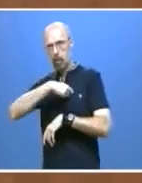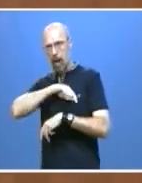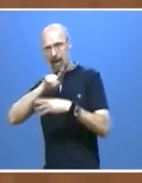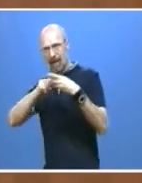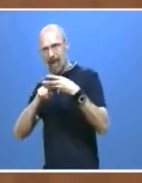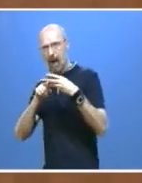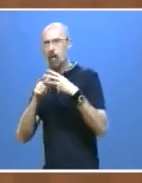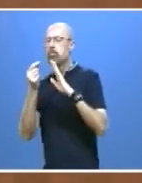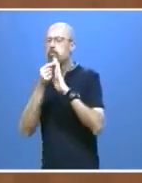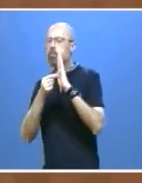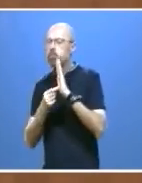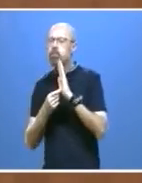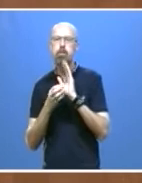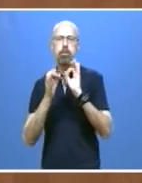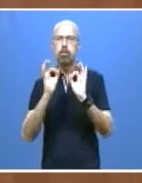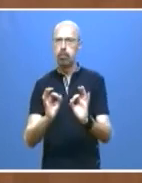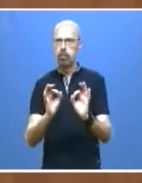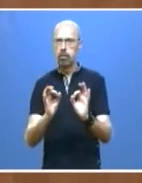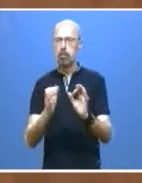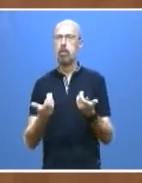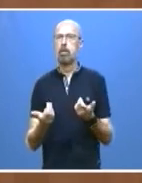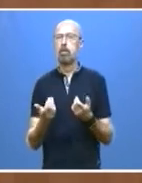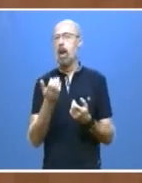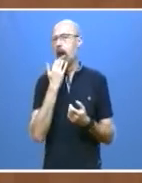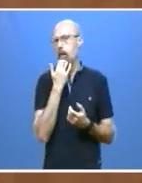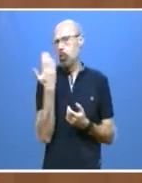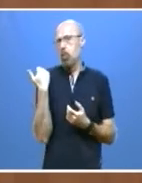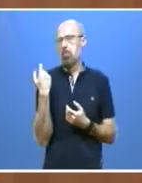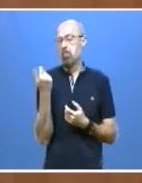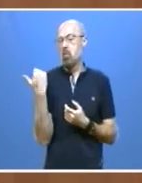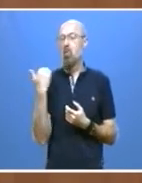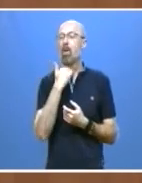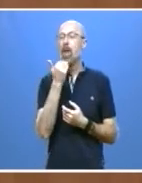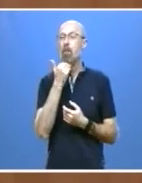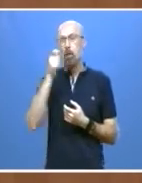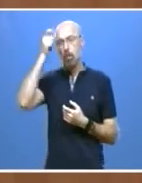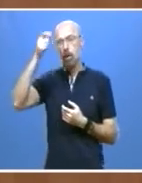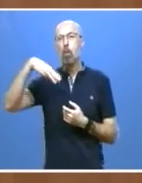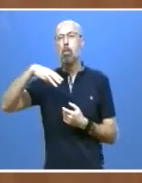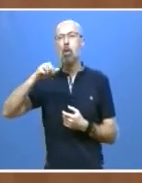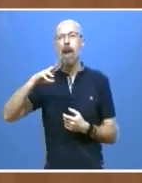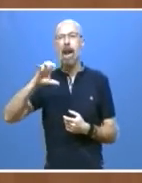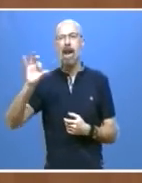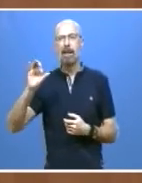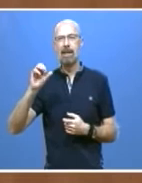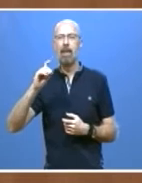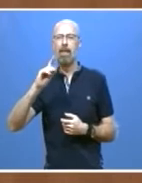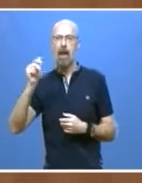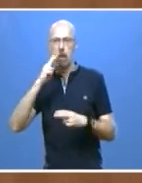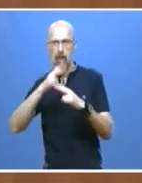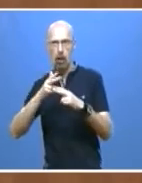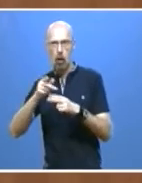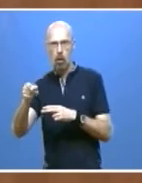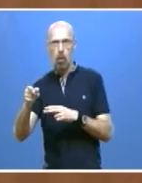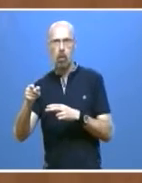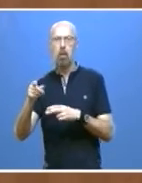ejemplo bien sencillo. Hace unos días, en Morales del Vino, provincia de Zamora, el médico dio cita previa a cuatro personas